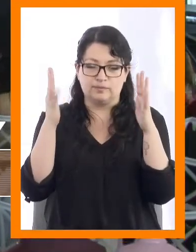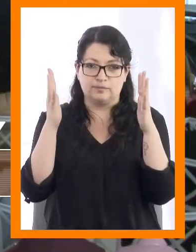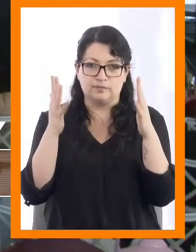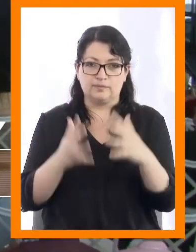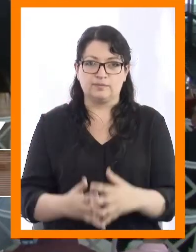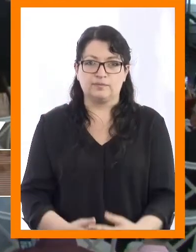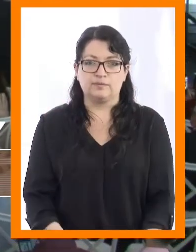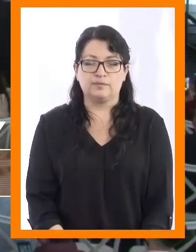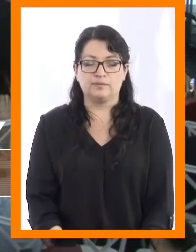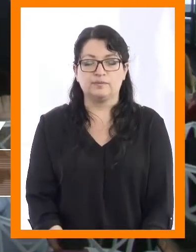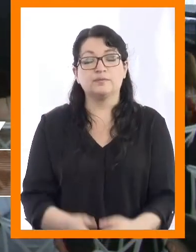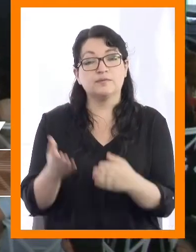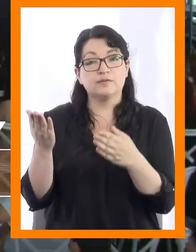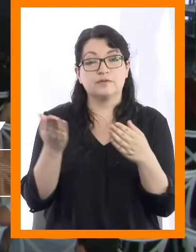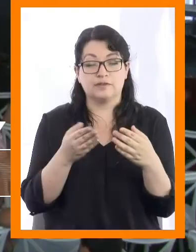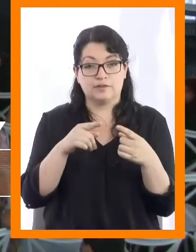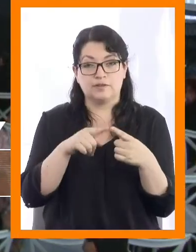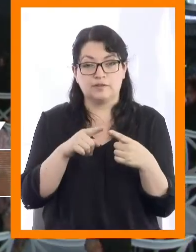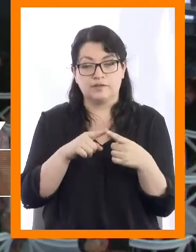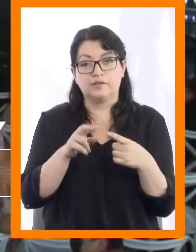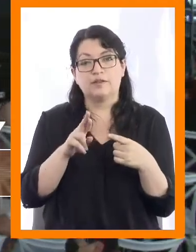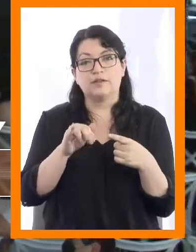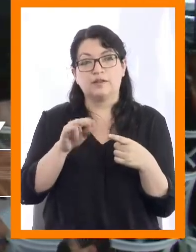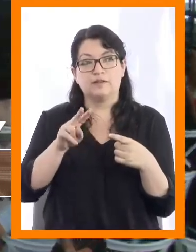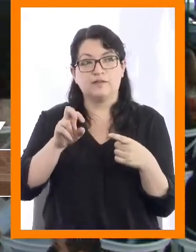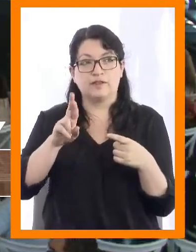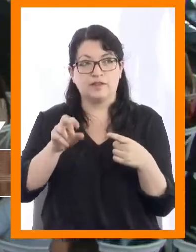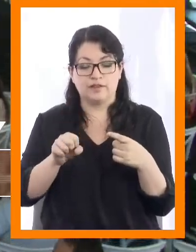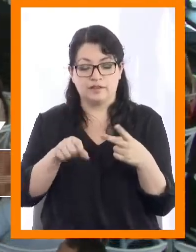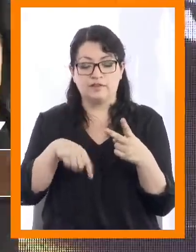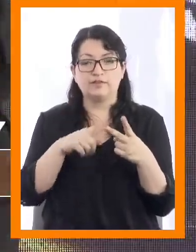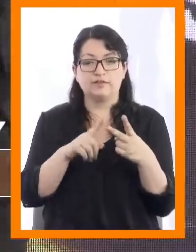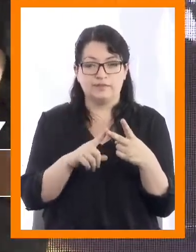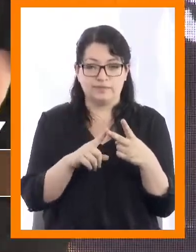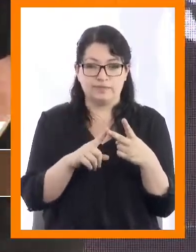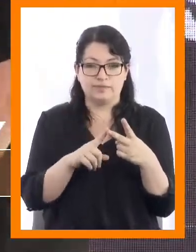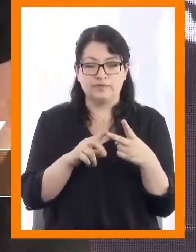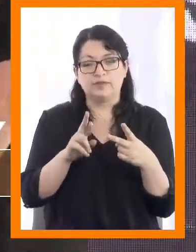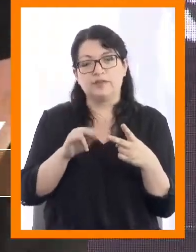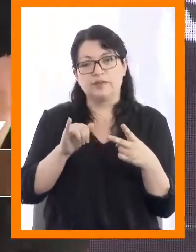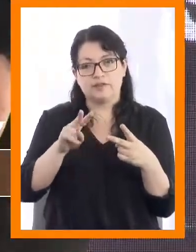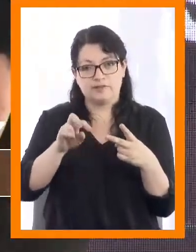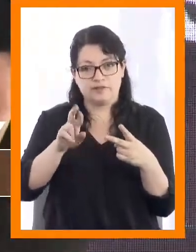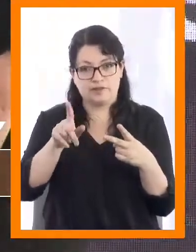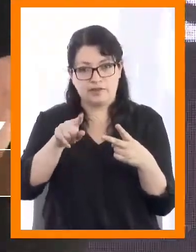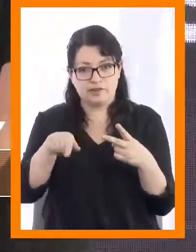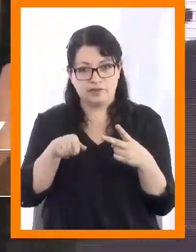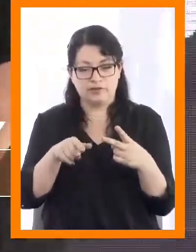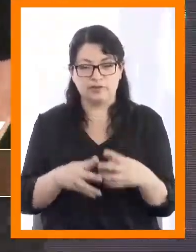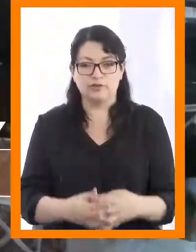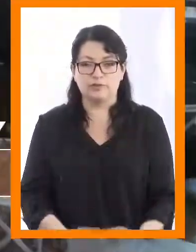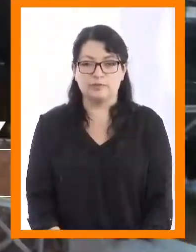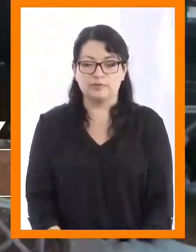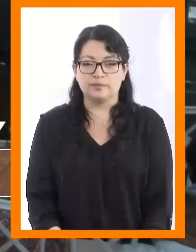María Luisa Rivera Navarro, Valeria Alejandra Riveros Quidiante.